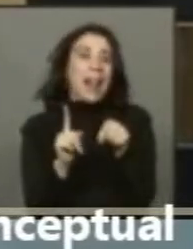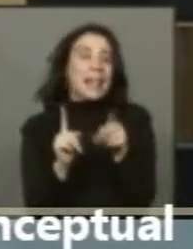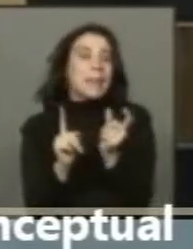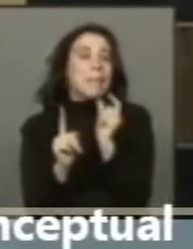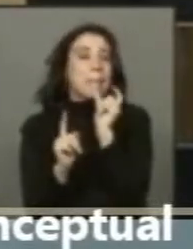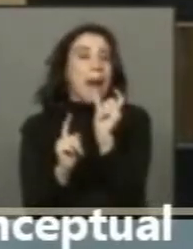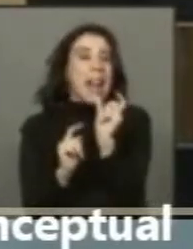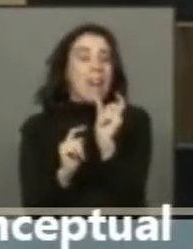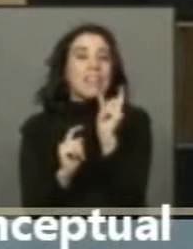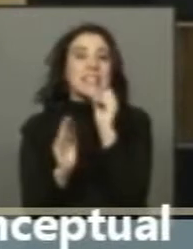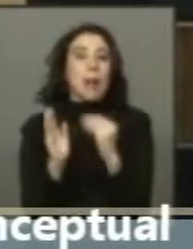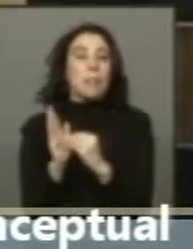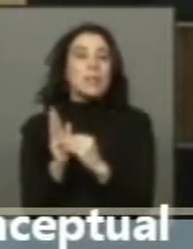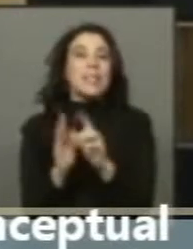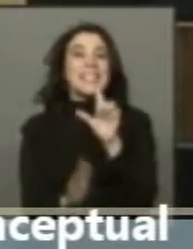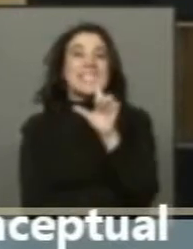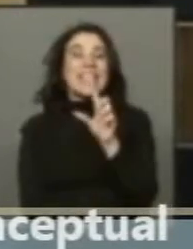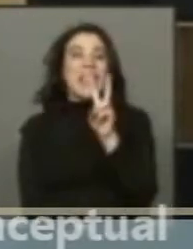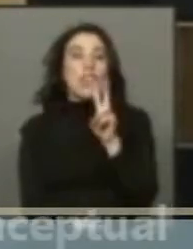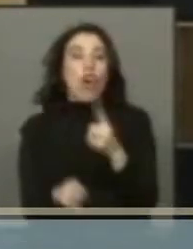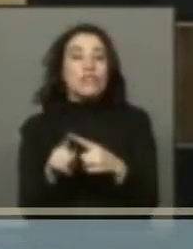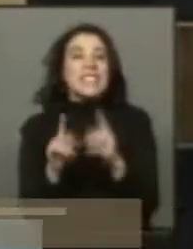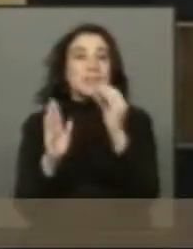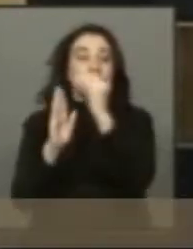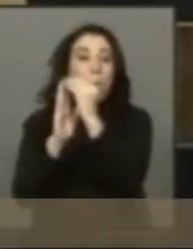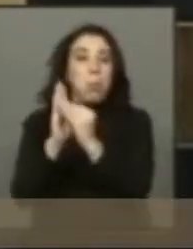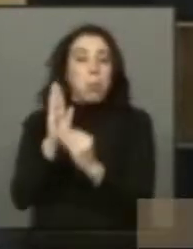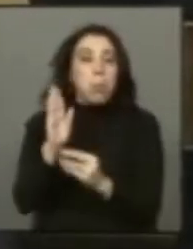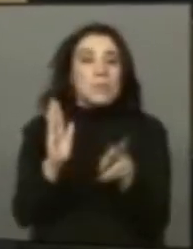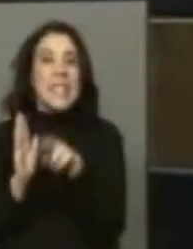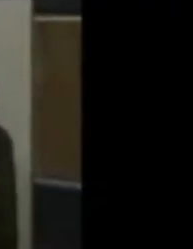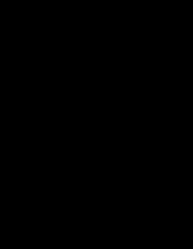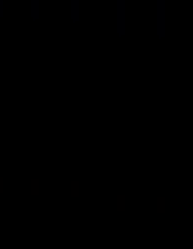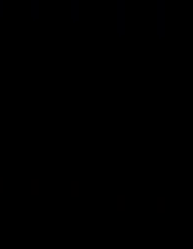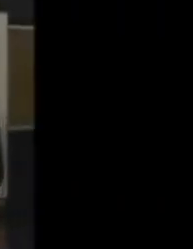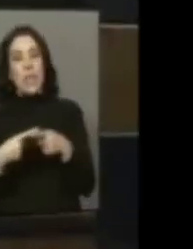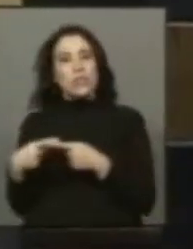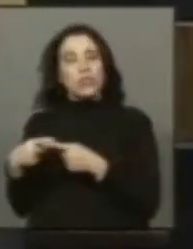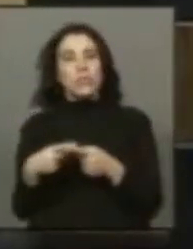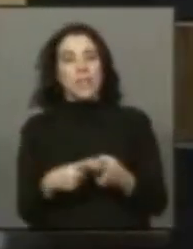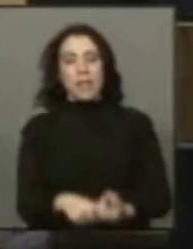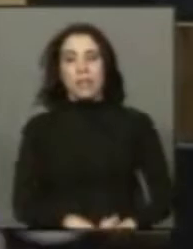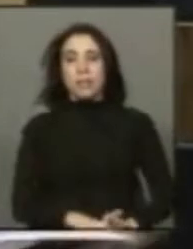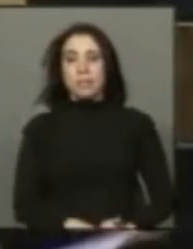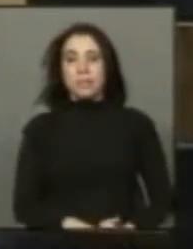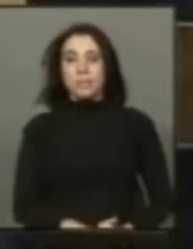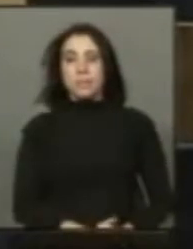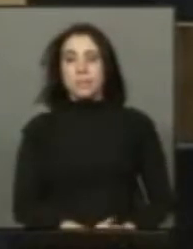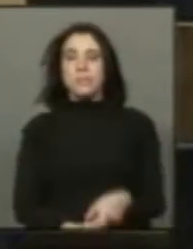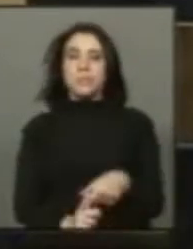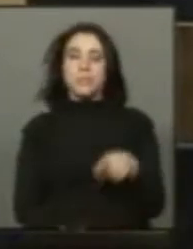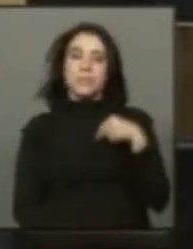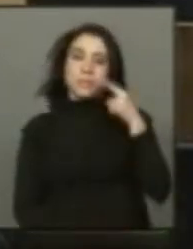palabra está contenida 72 veces en el proyecto de ley, pero no lo define. En ese mismo contexto, creemos,